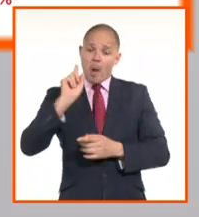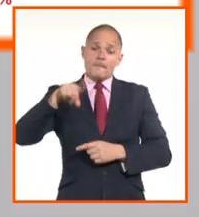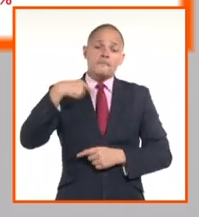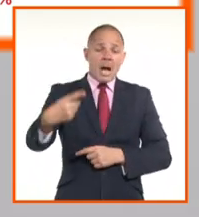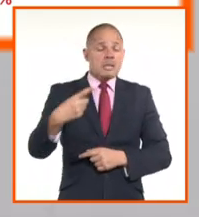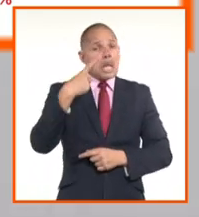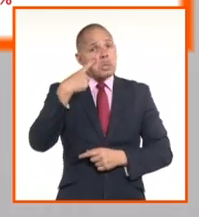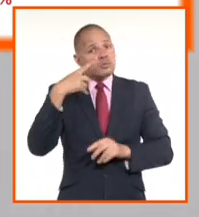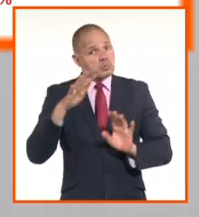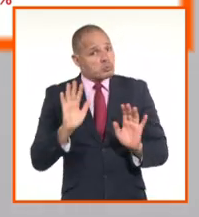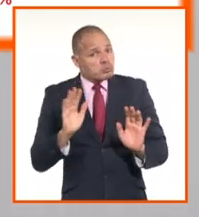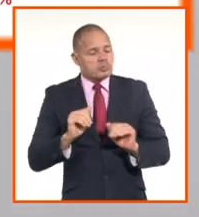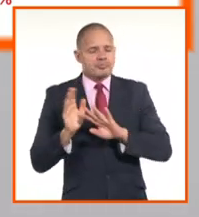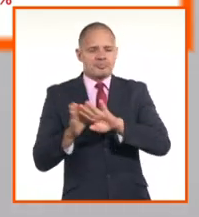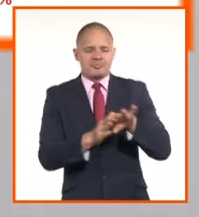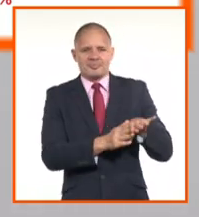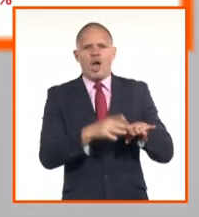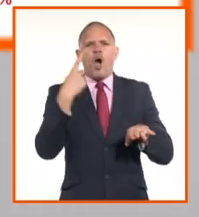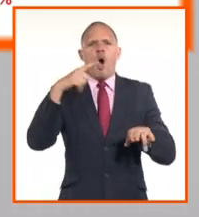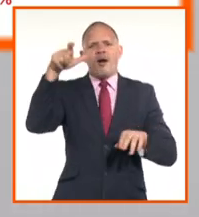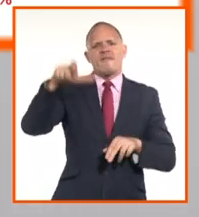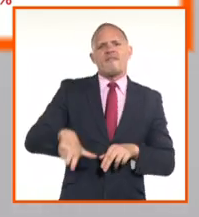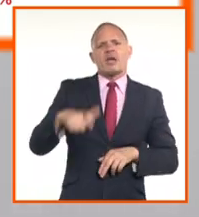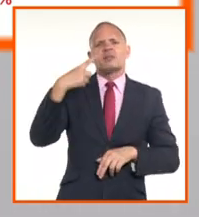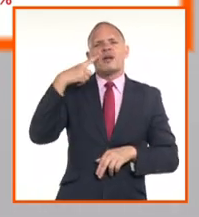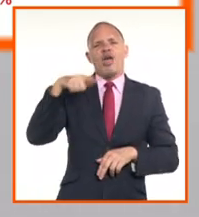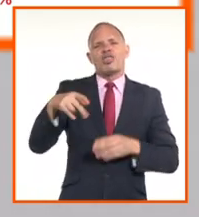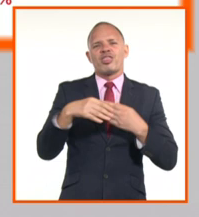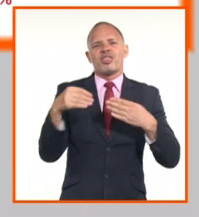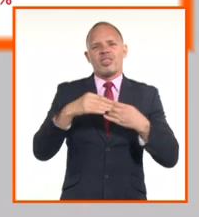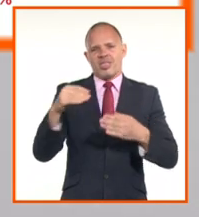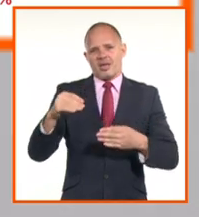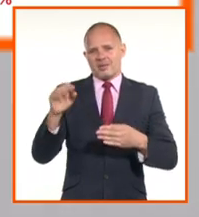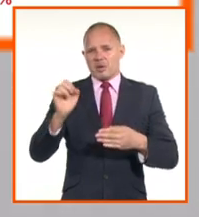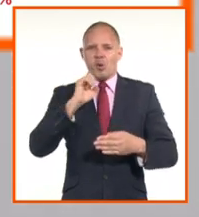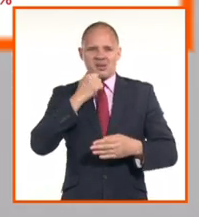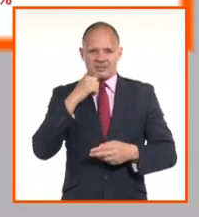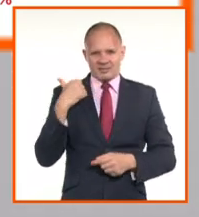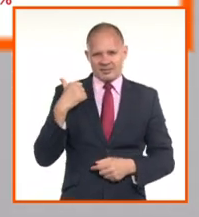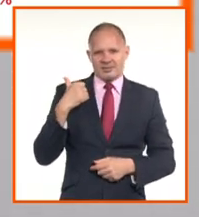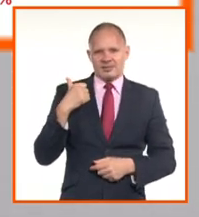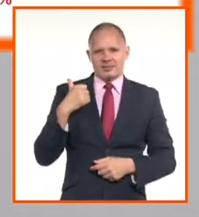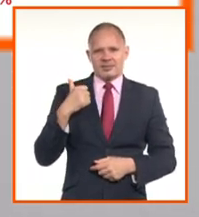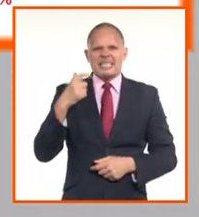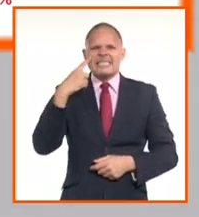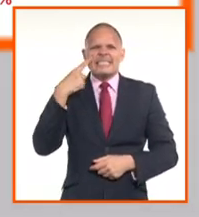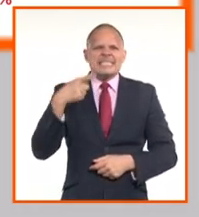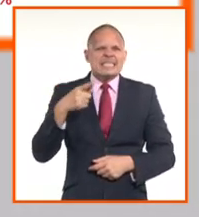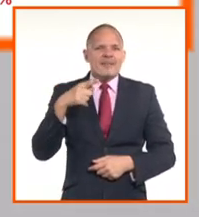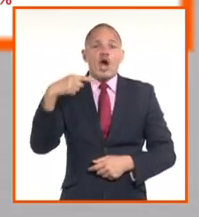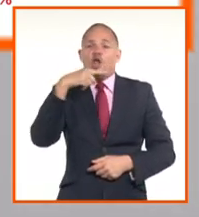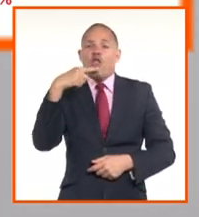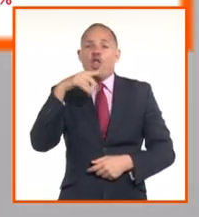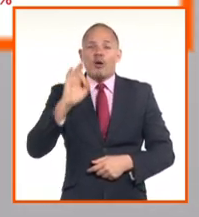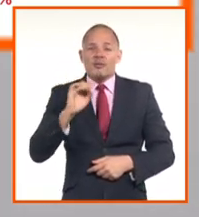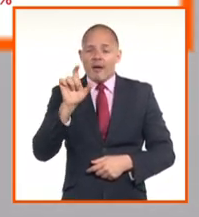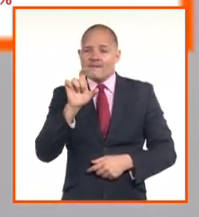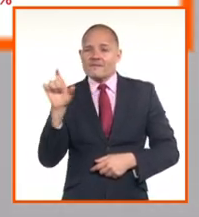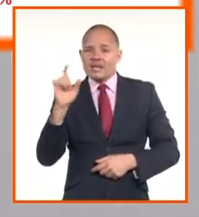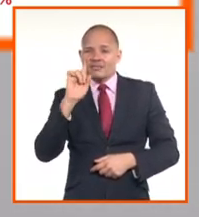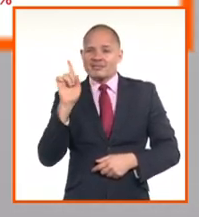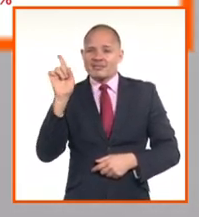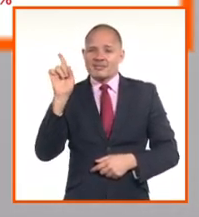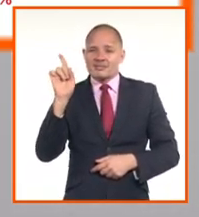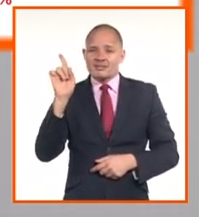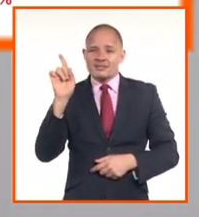al dólar estadounidense, donde precisamente por el margen, estamos diciendo que el margen para la compra